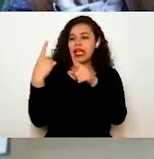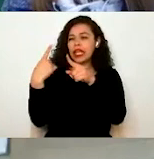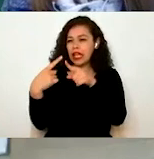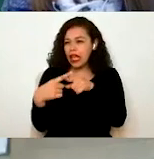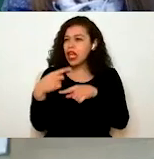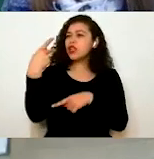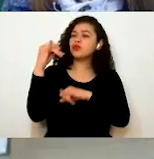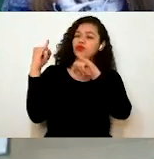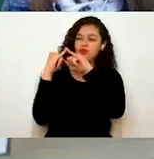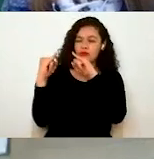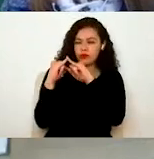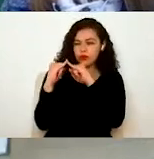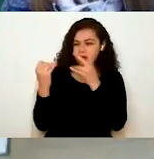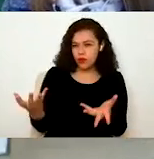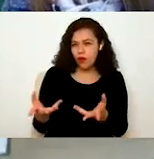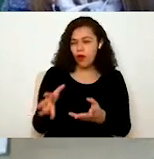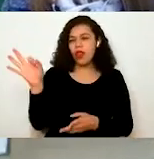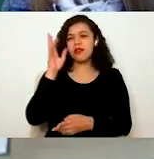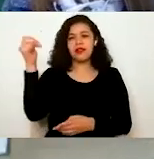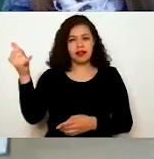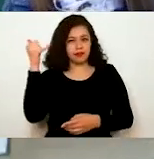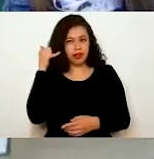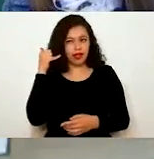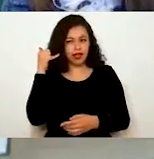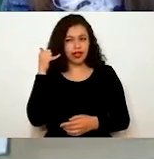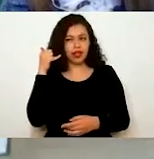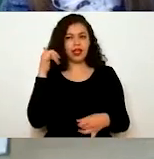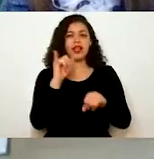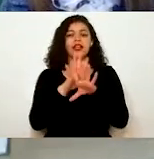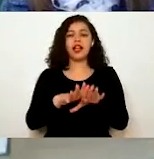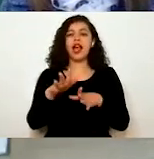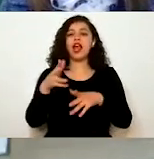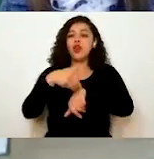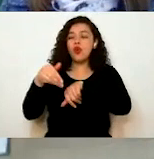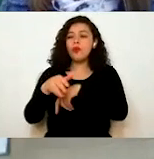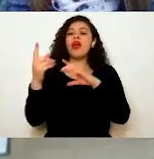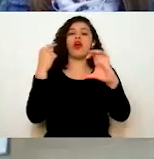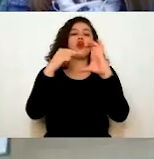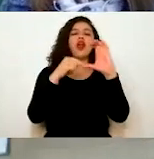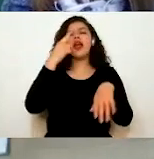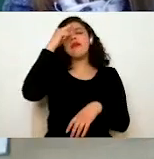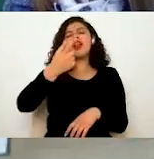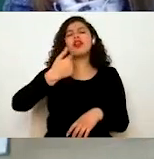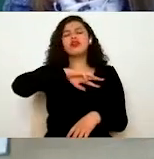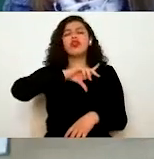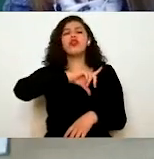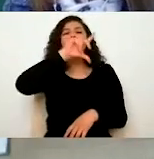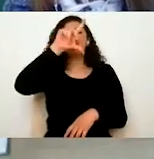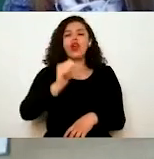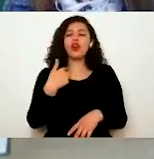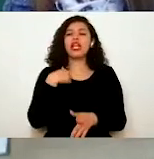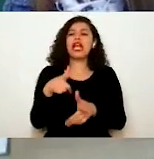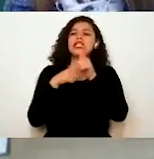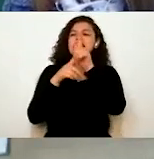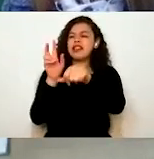institución. Si es por llamada les tomamos datos de teléfono y correo para poder dar un seguimiento adecuado a sus solicitudes.